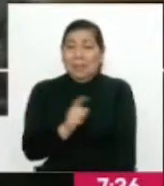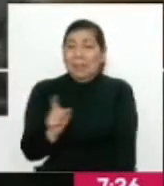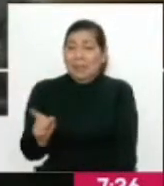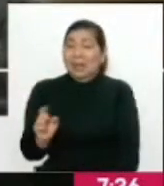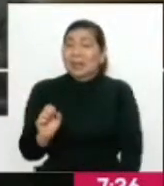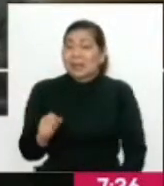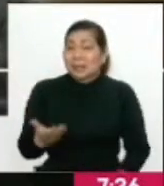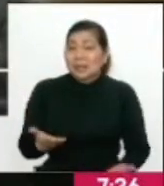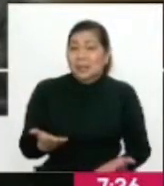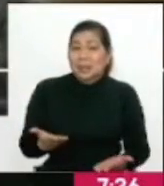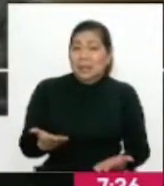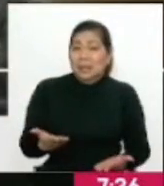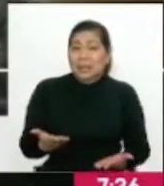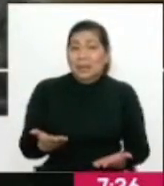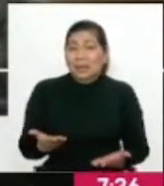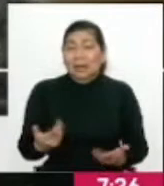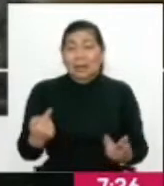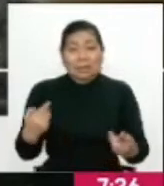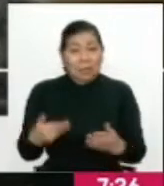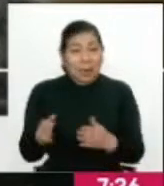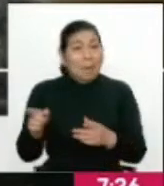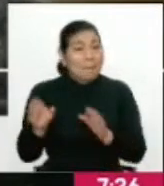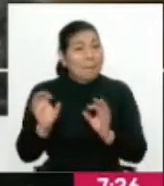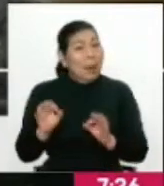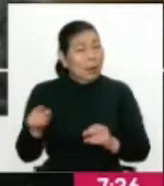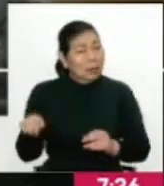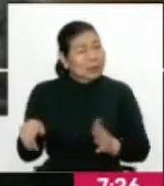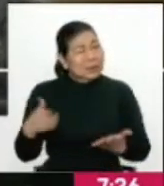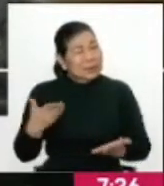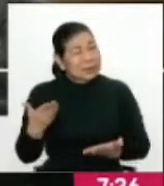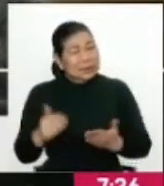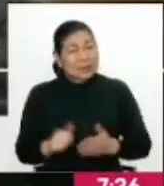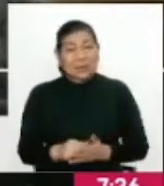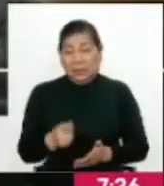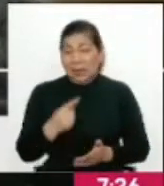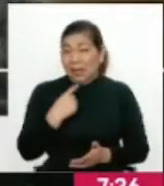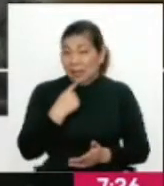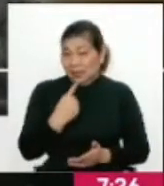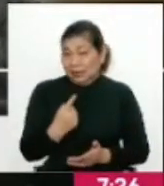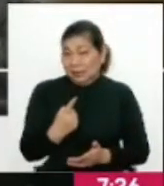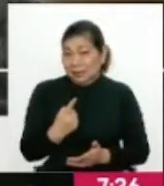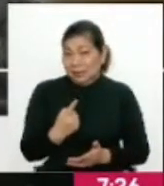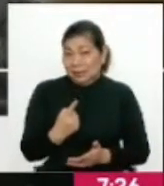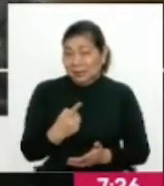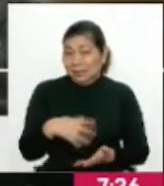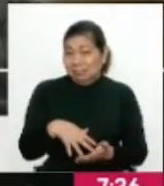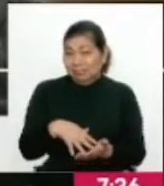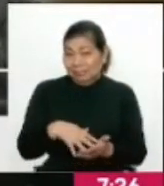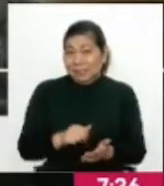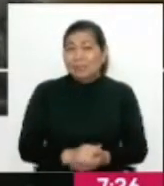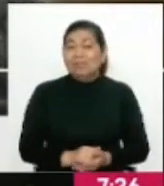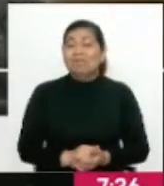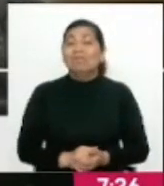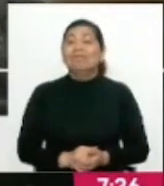perdón, es el que está enfrente al riesgo. Un poco lo que señala usted en cuanto a los vulnerables, ¿no?